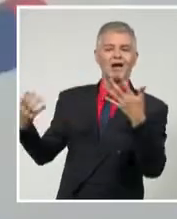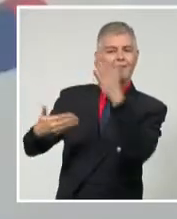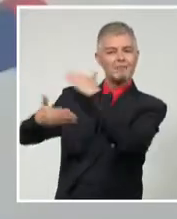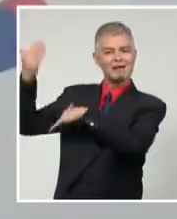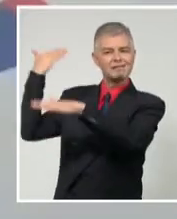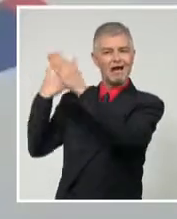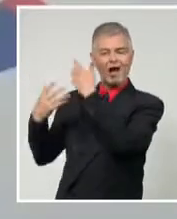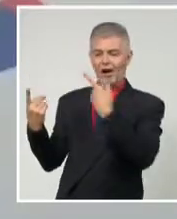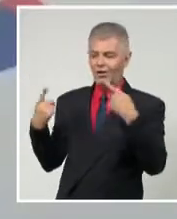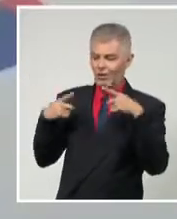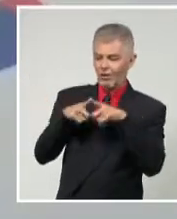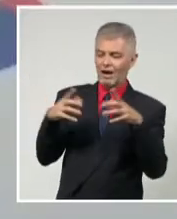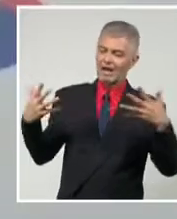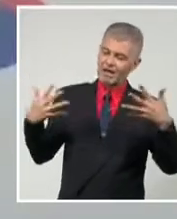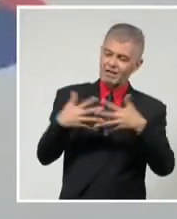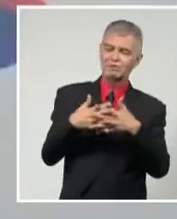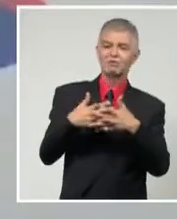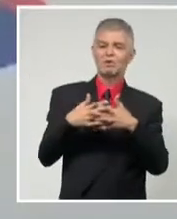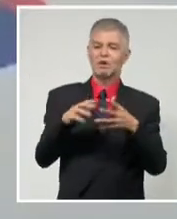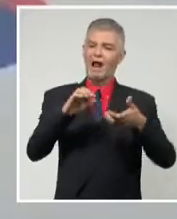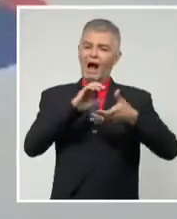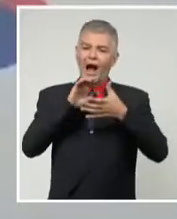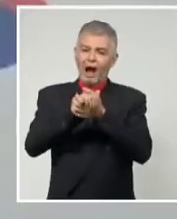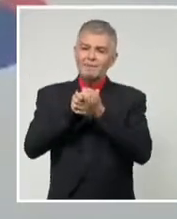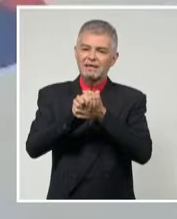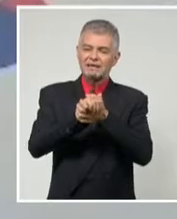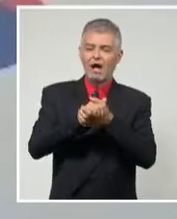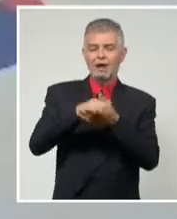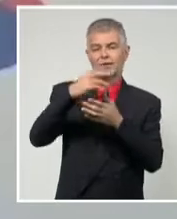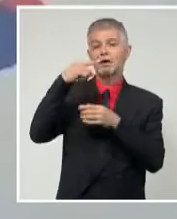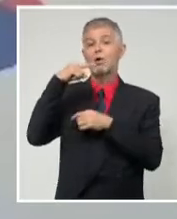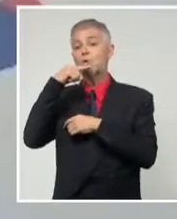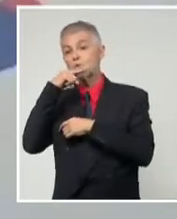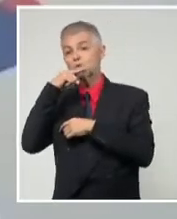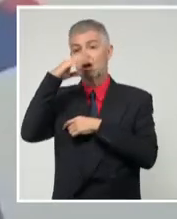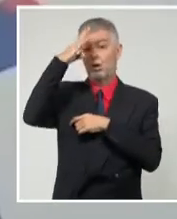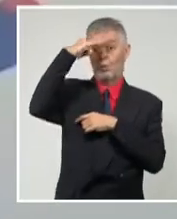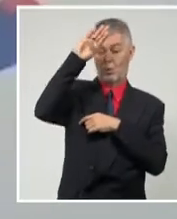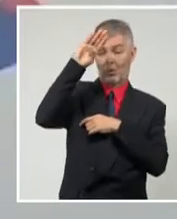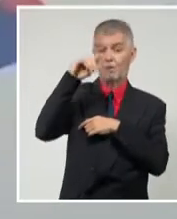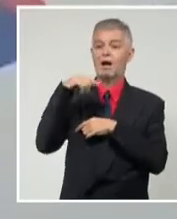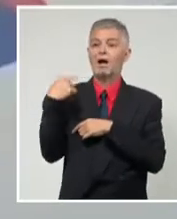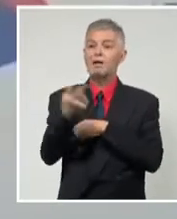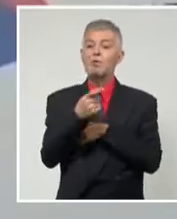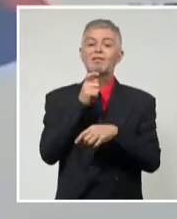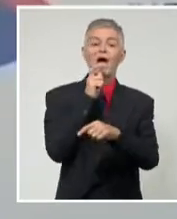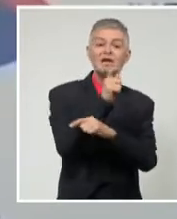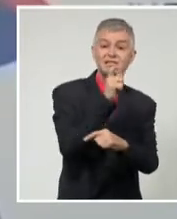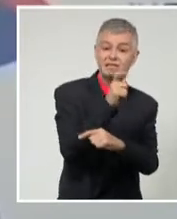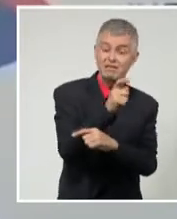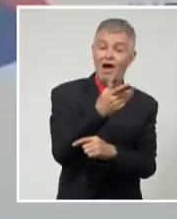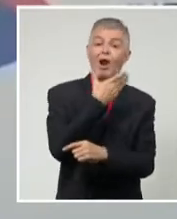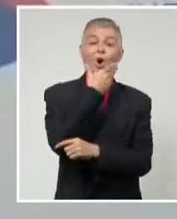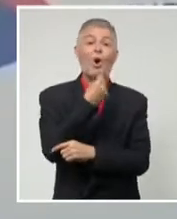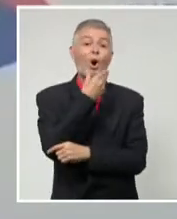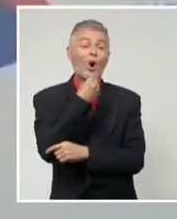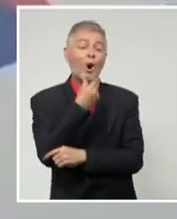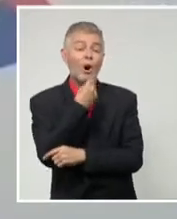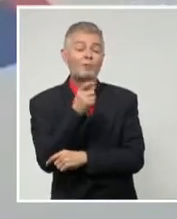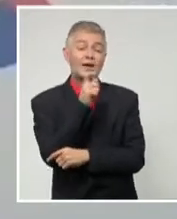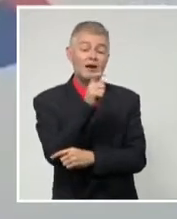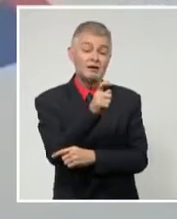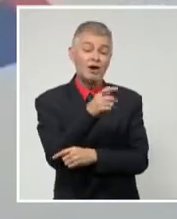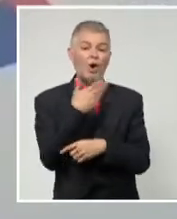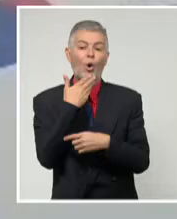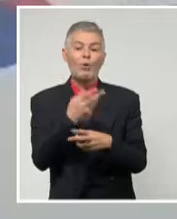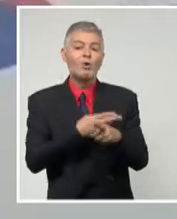sobre nuestra amistad entre Rusia y Cuba y enseñar a los jóvenes cómo es la historia de